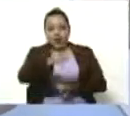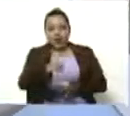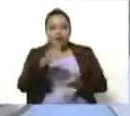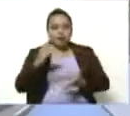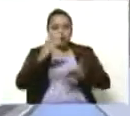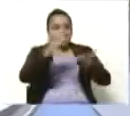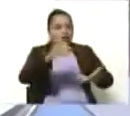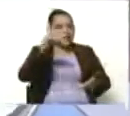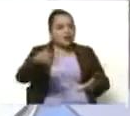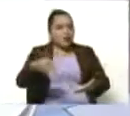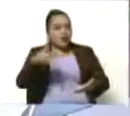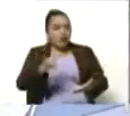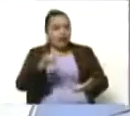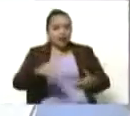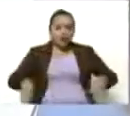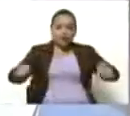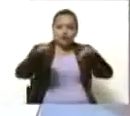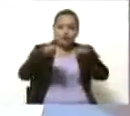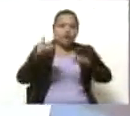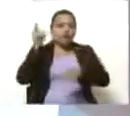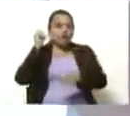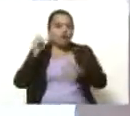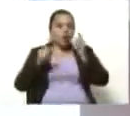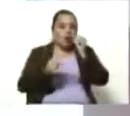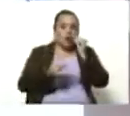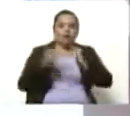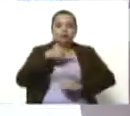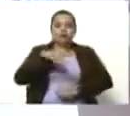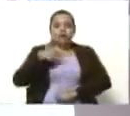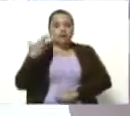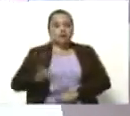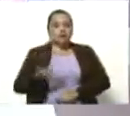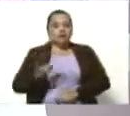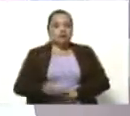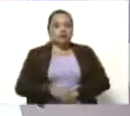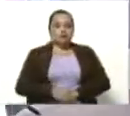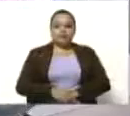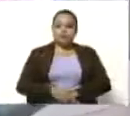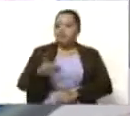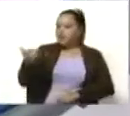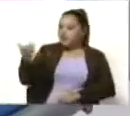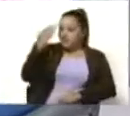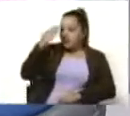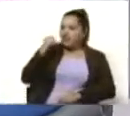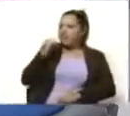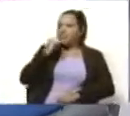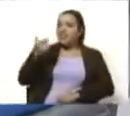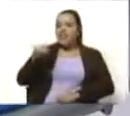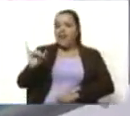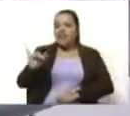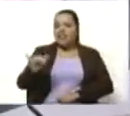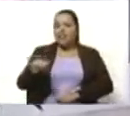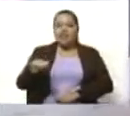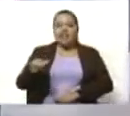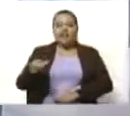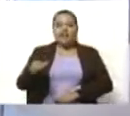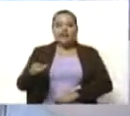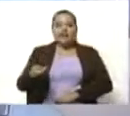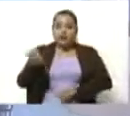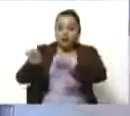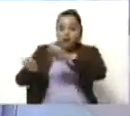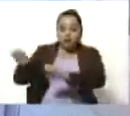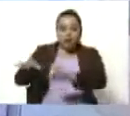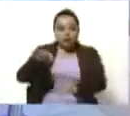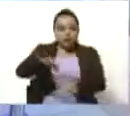tenga siempre una paridad de género. Para nosotros es importante. ¿Ya tienen ustedes los nombres de quienes serán el jurado de este evento?